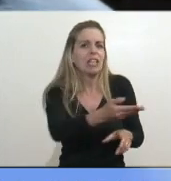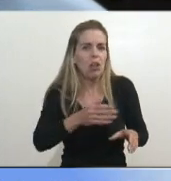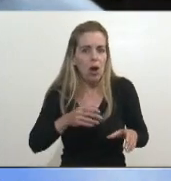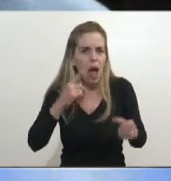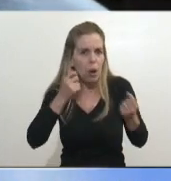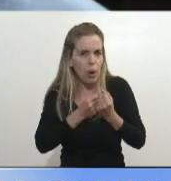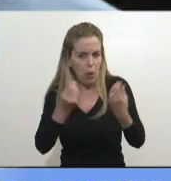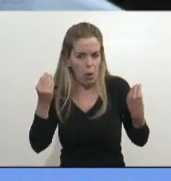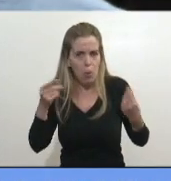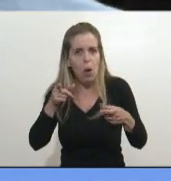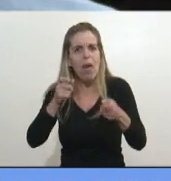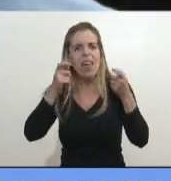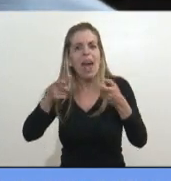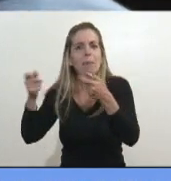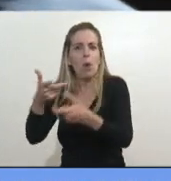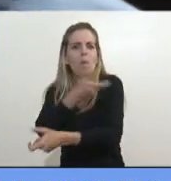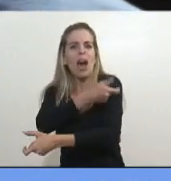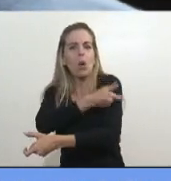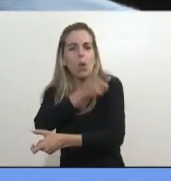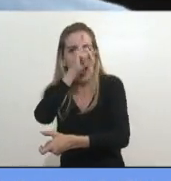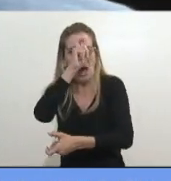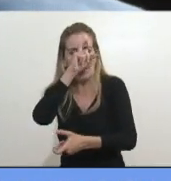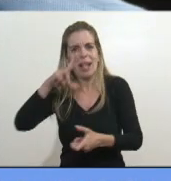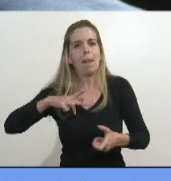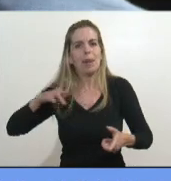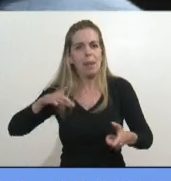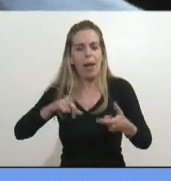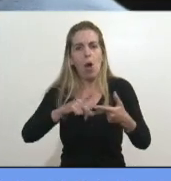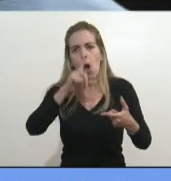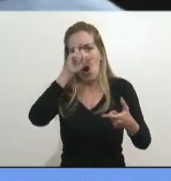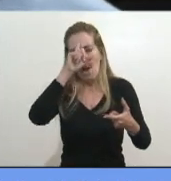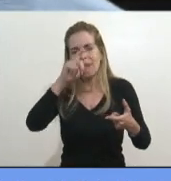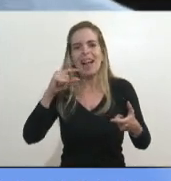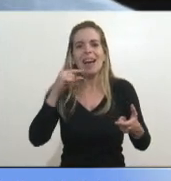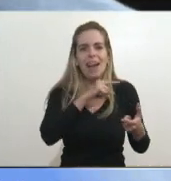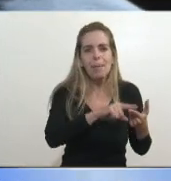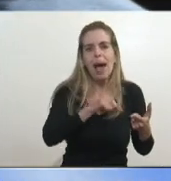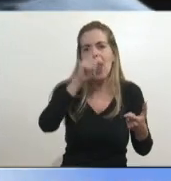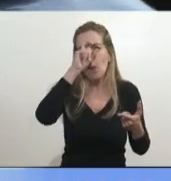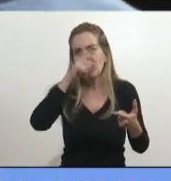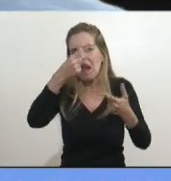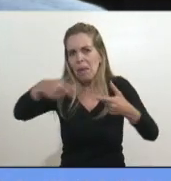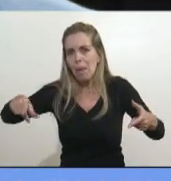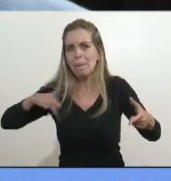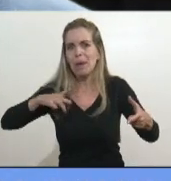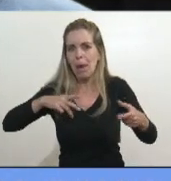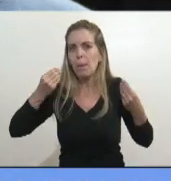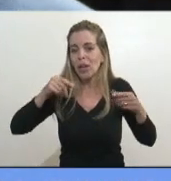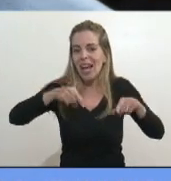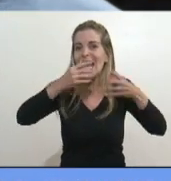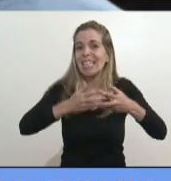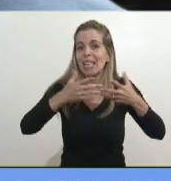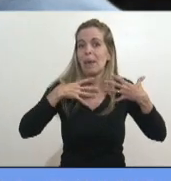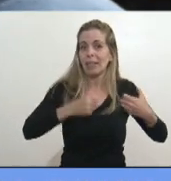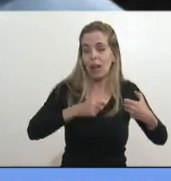ah, sí, le dice, sí, aquí me dio, le dimos al alemán, le dimos al, claro, porque el 80% del sistema acá es privado,